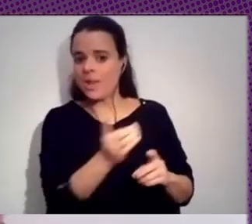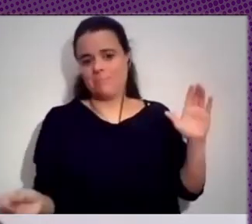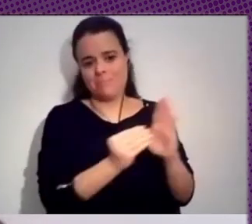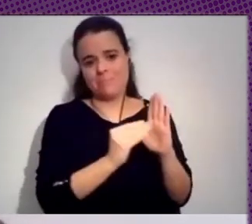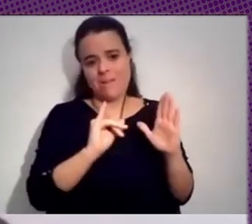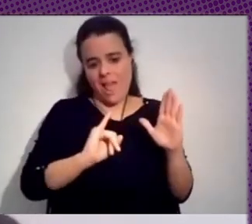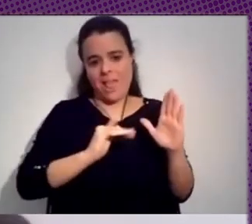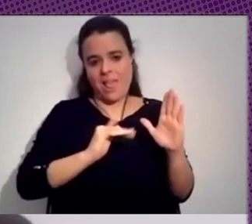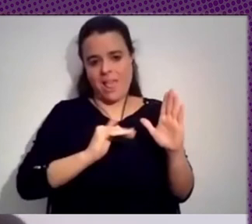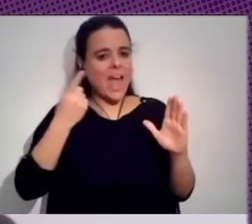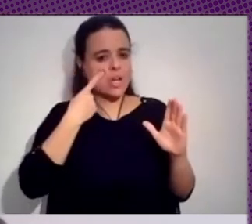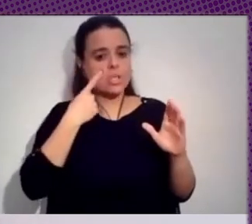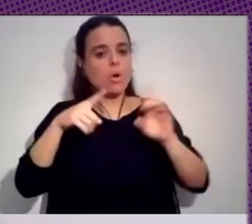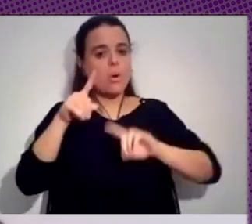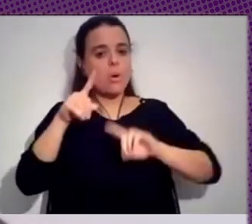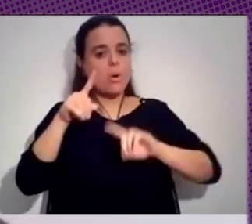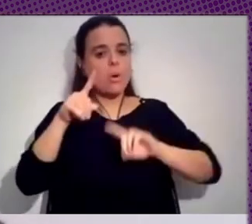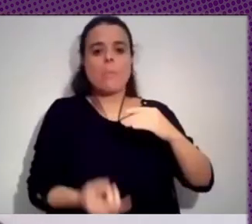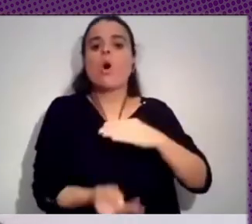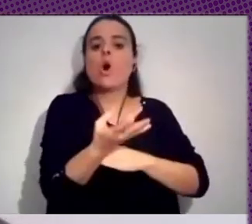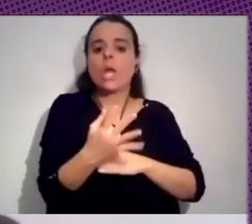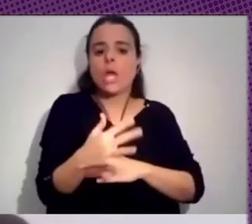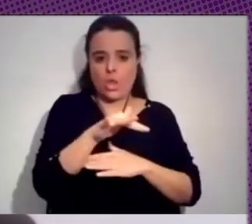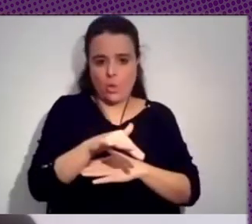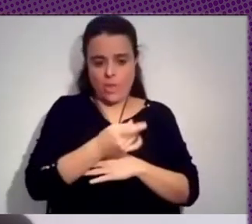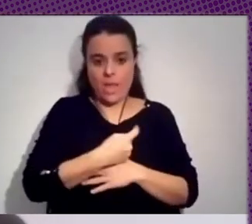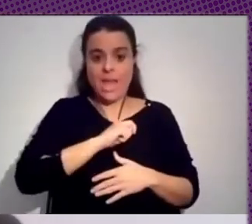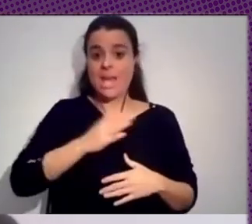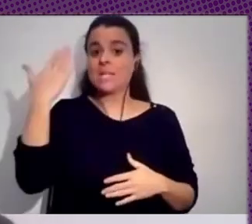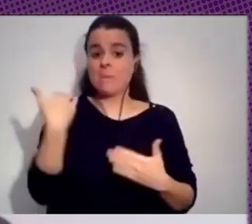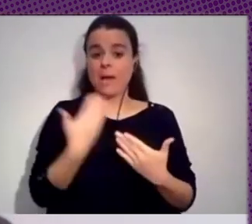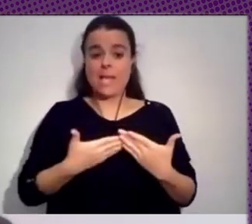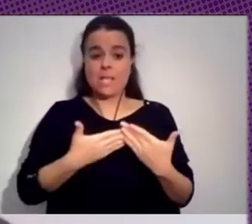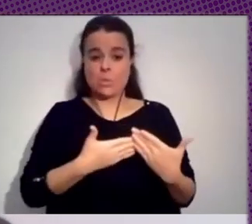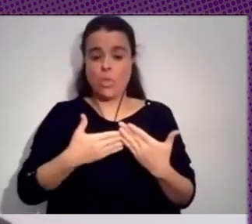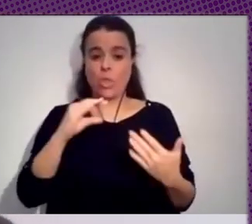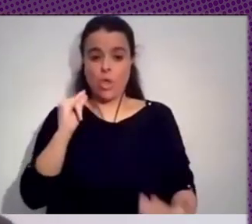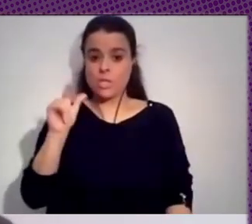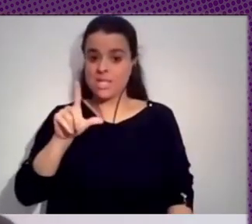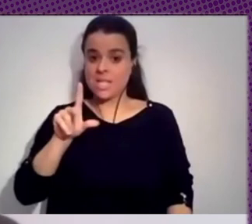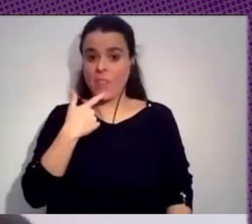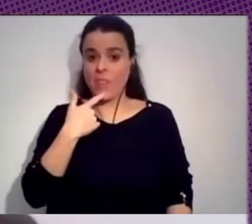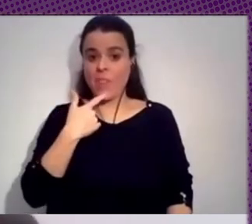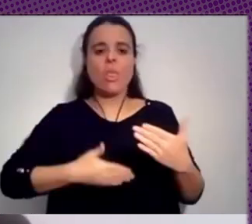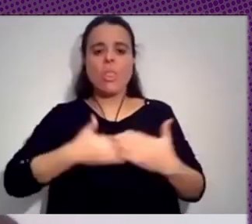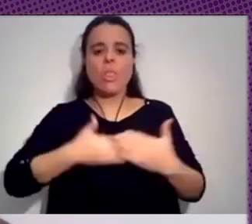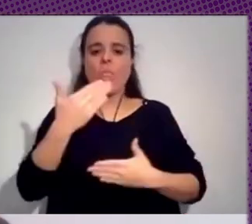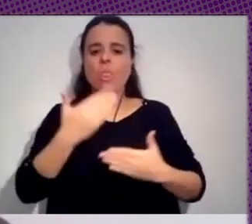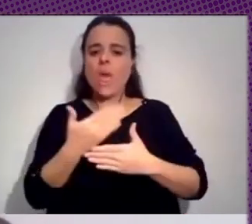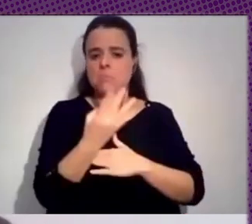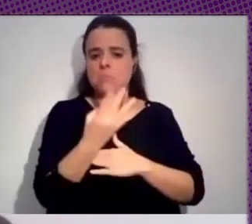de dónde viene el problema en España ahí en el estudio que estaba sacando Silvia uno de los diarios que se creó hace 4 o 5 años